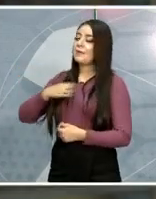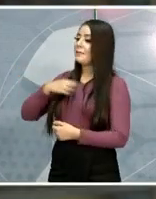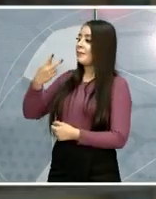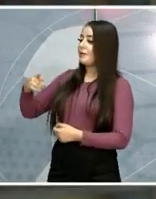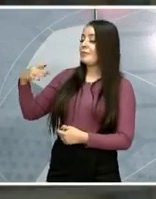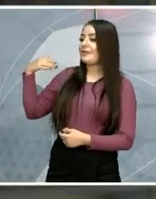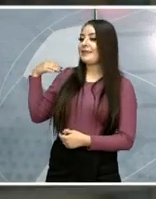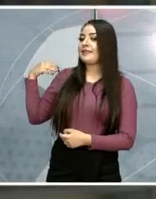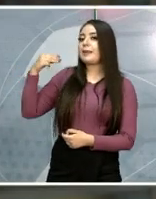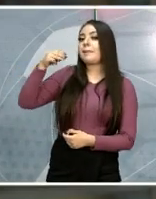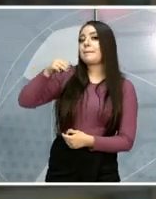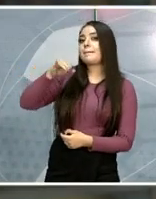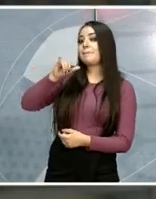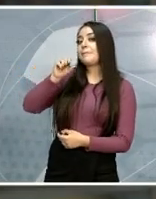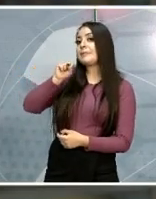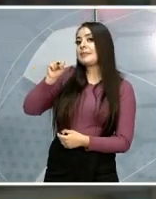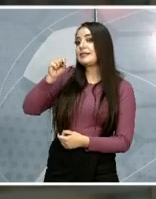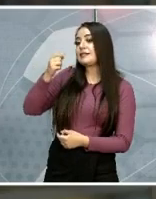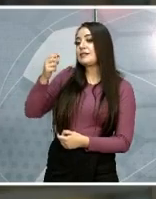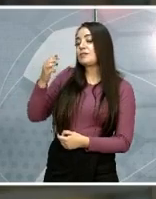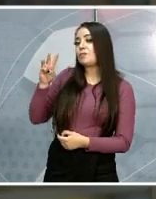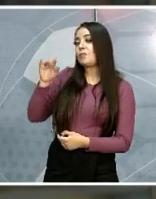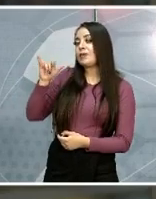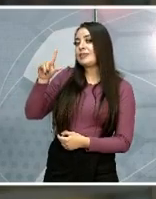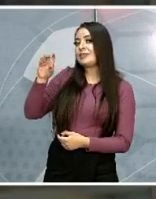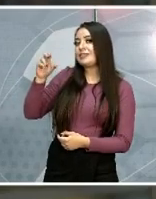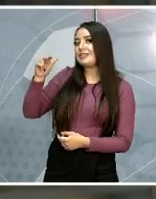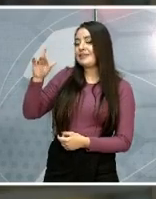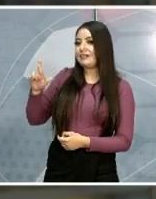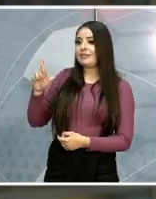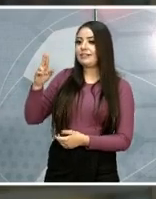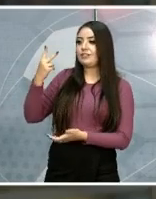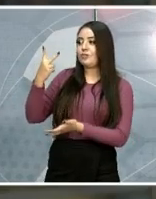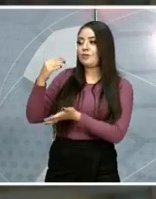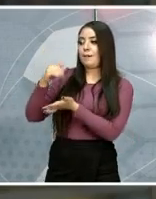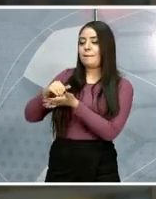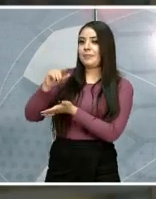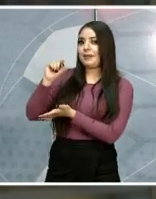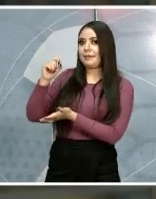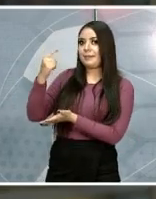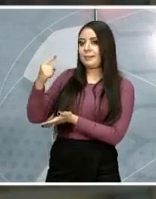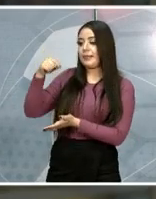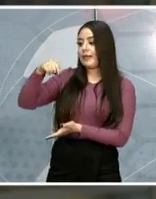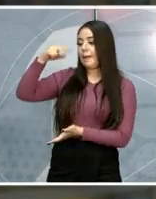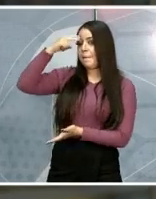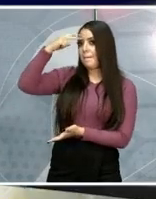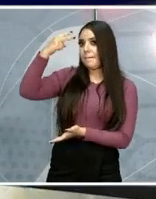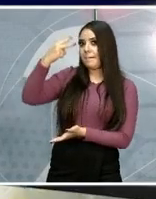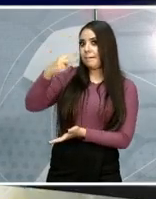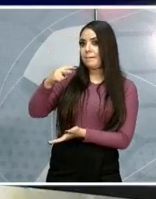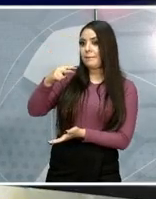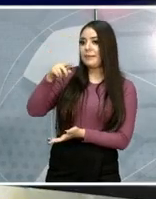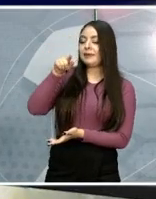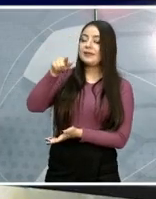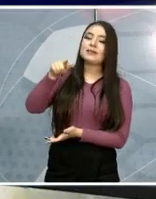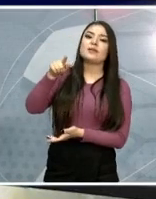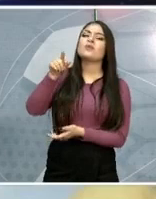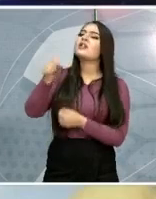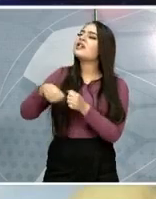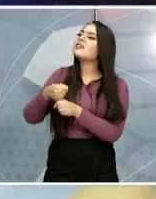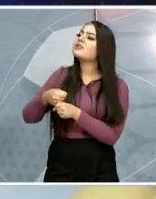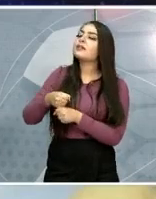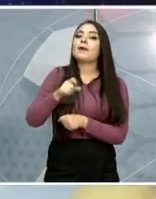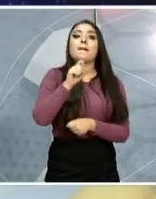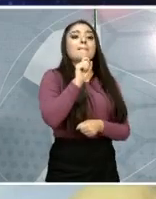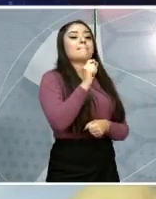Wilcher 2021, en la edición México. Gabriela Rodríguez, ¿qué edad tienes, Gabi? 21 años. 21